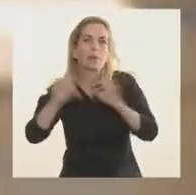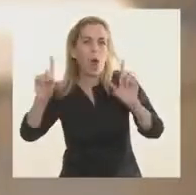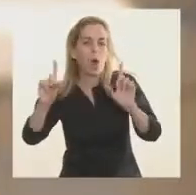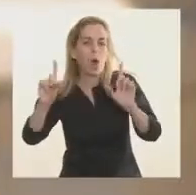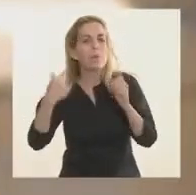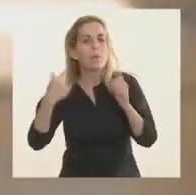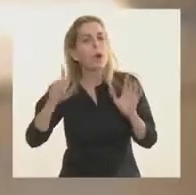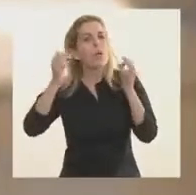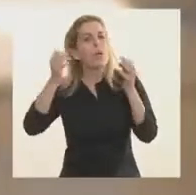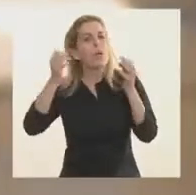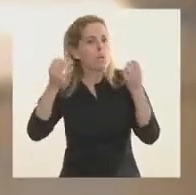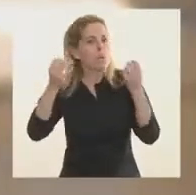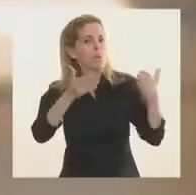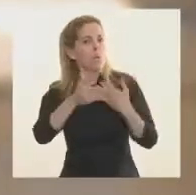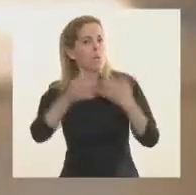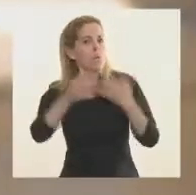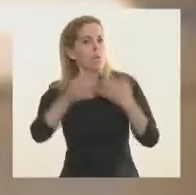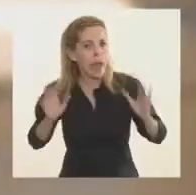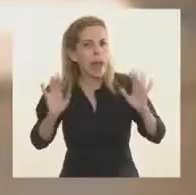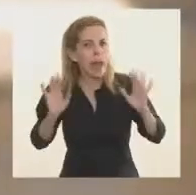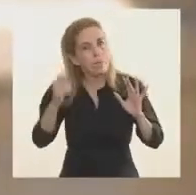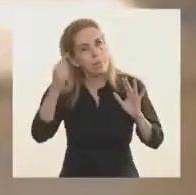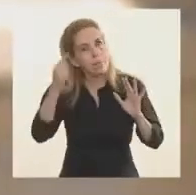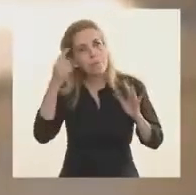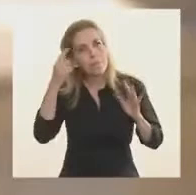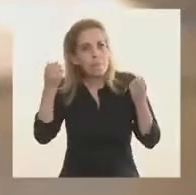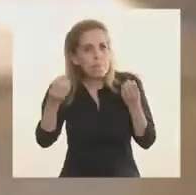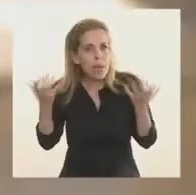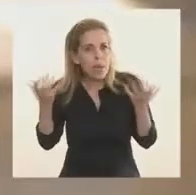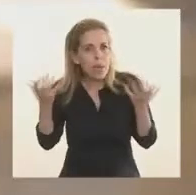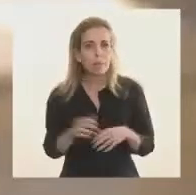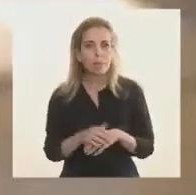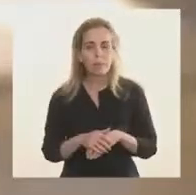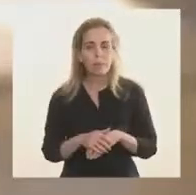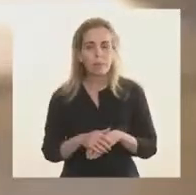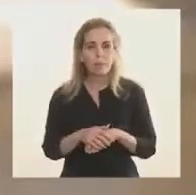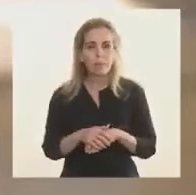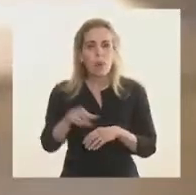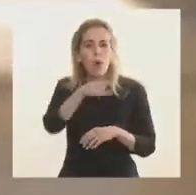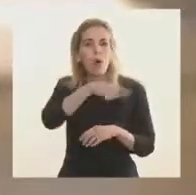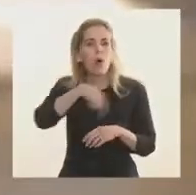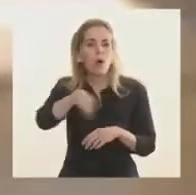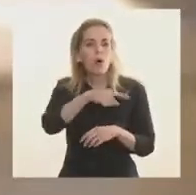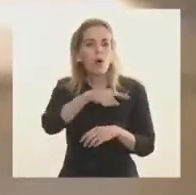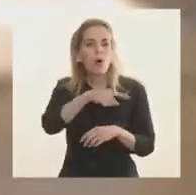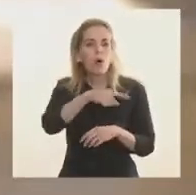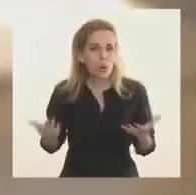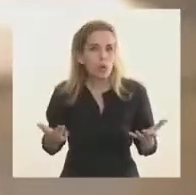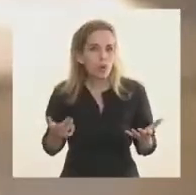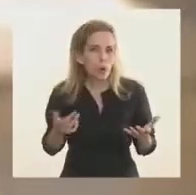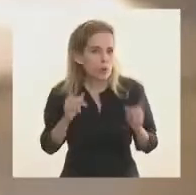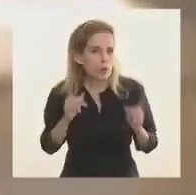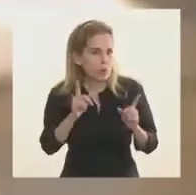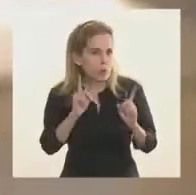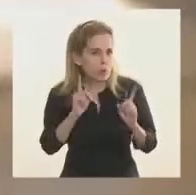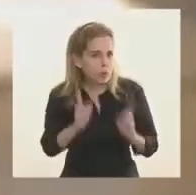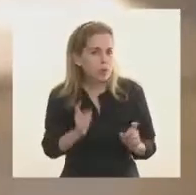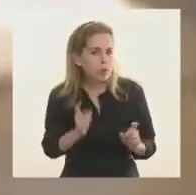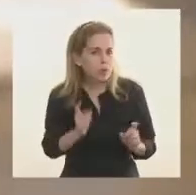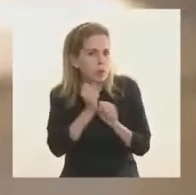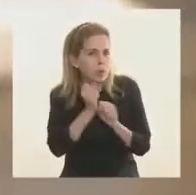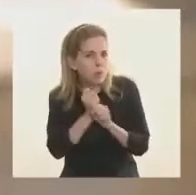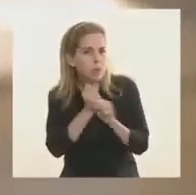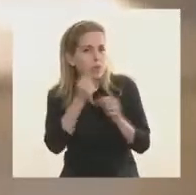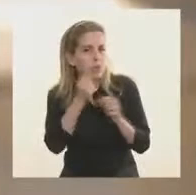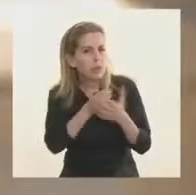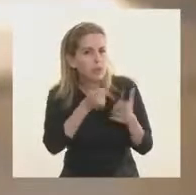pasa eso, ¿no? Nadie valora lo que no sucedió. De todas maneras, nosotros hemos seguido trabajando intensamente con